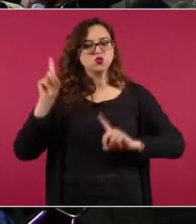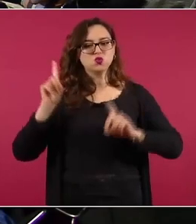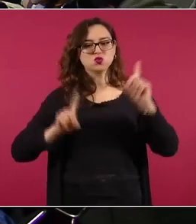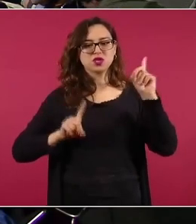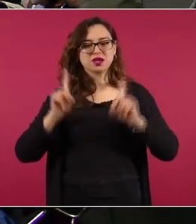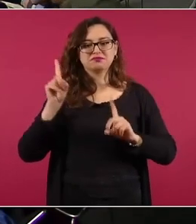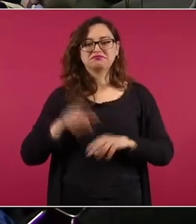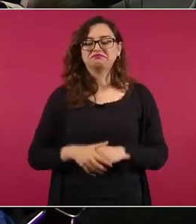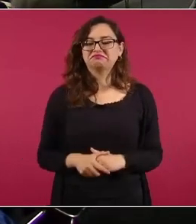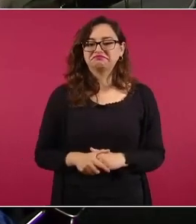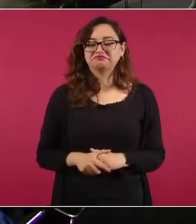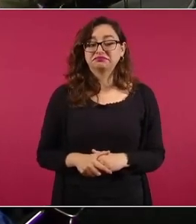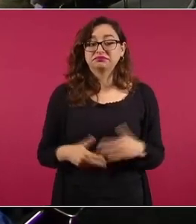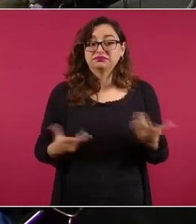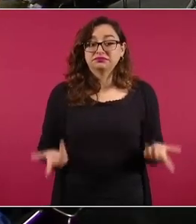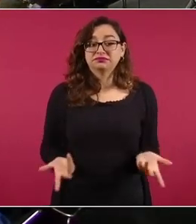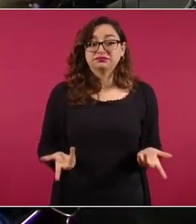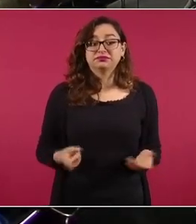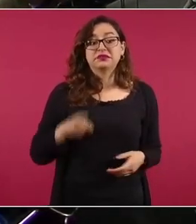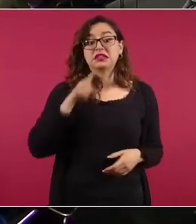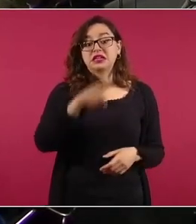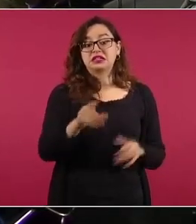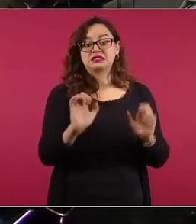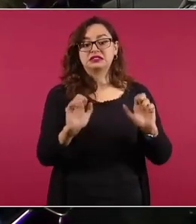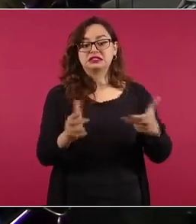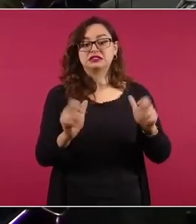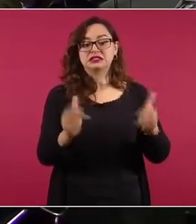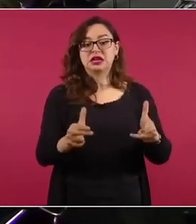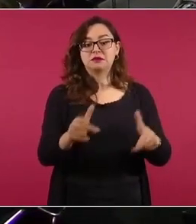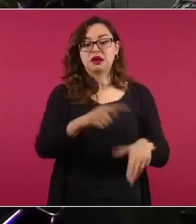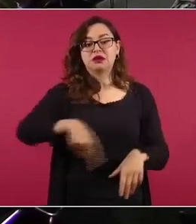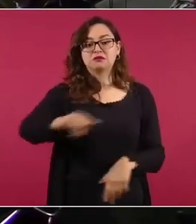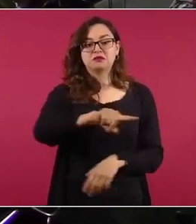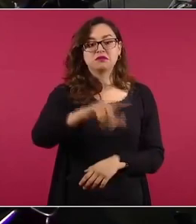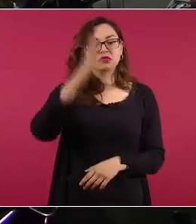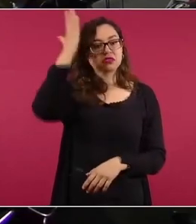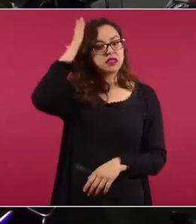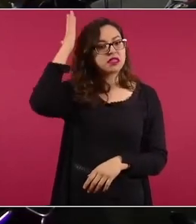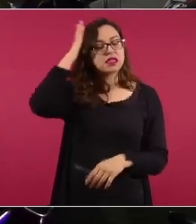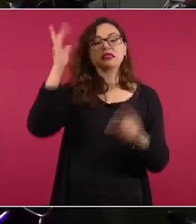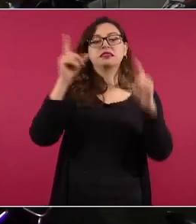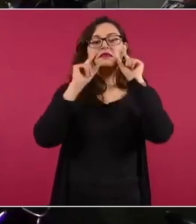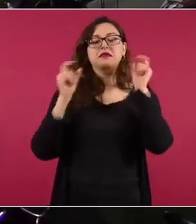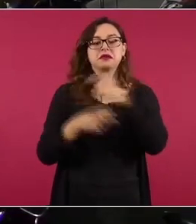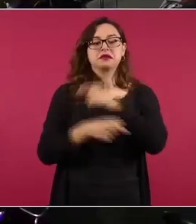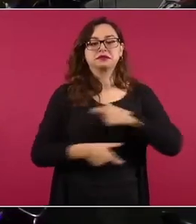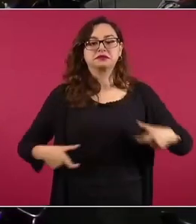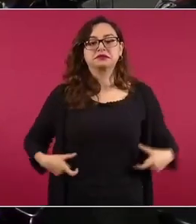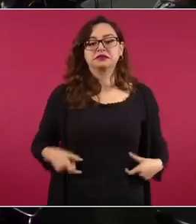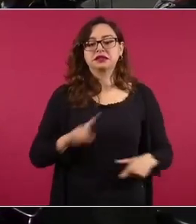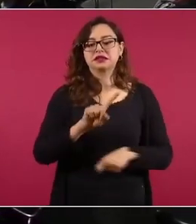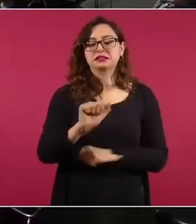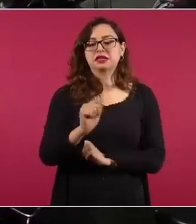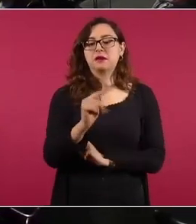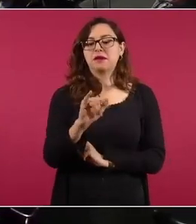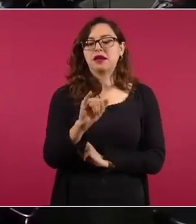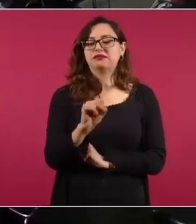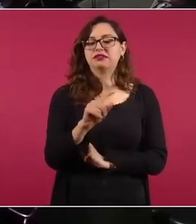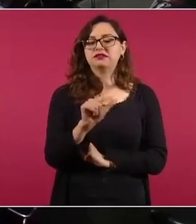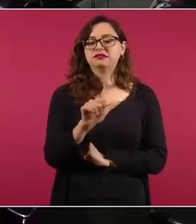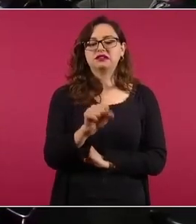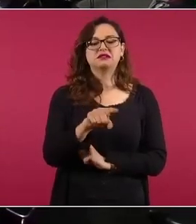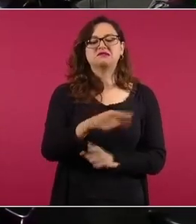los dirigentes zapatistas decían que no y llamaban a no votar